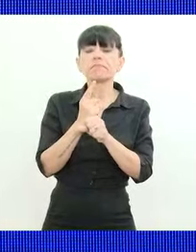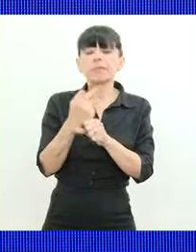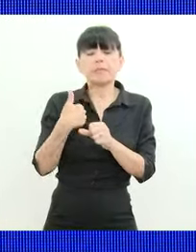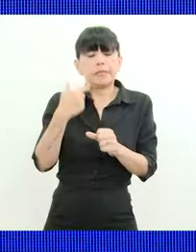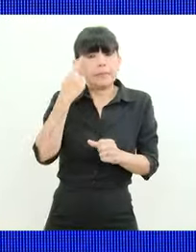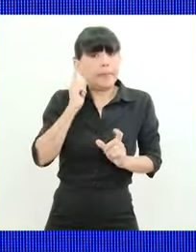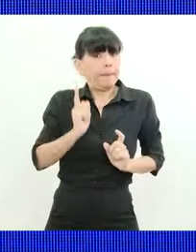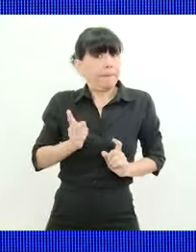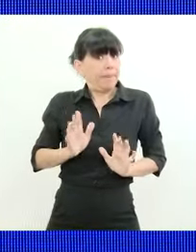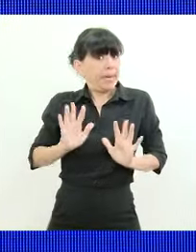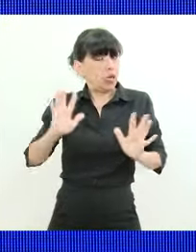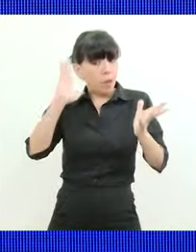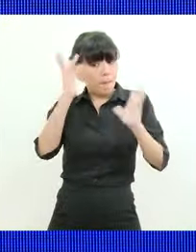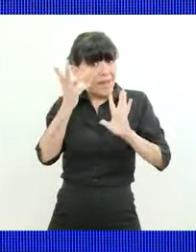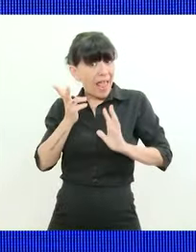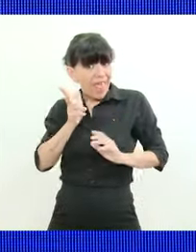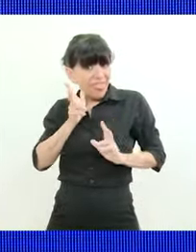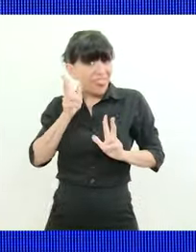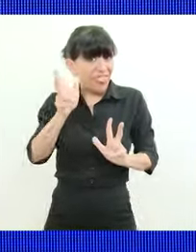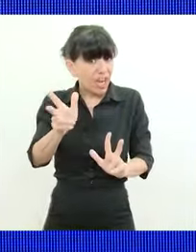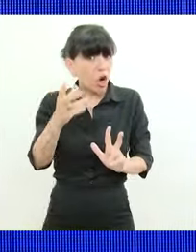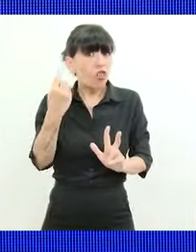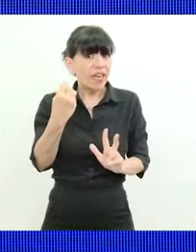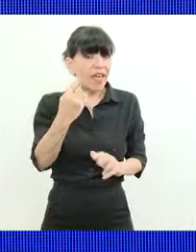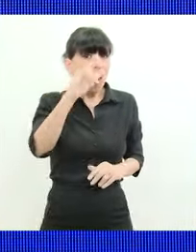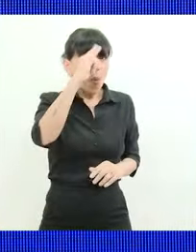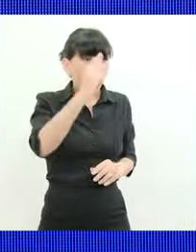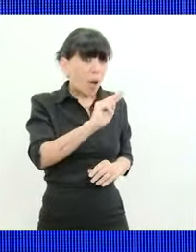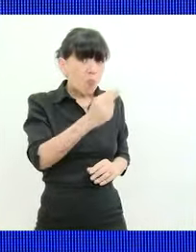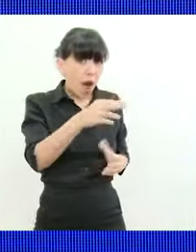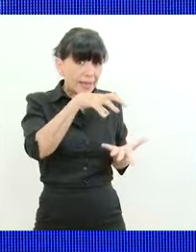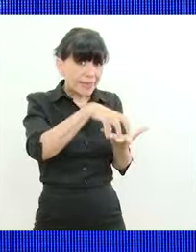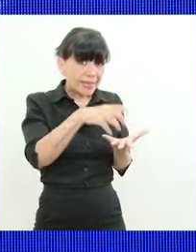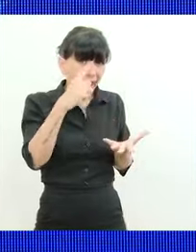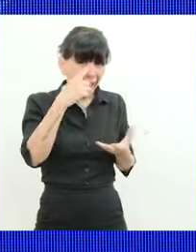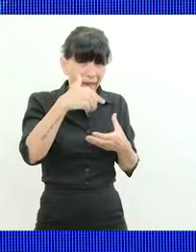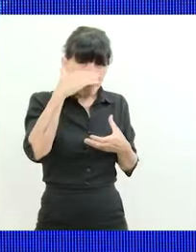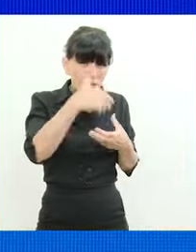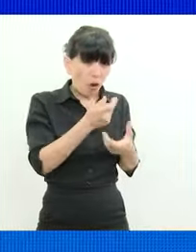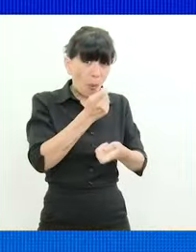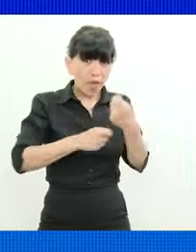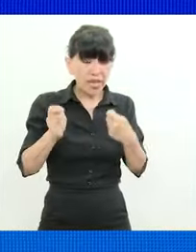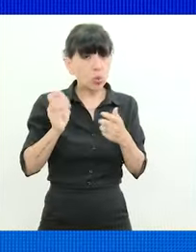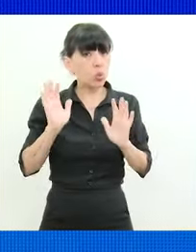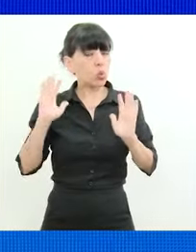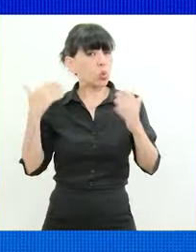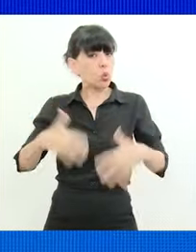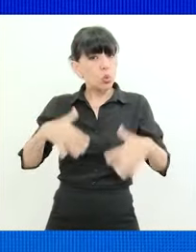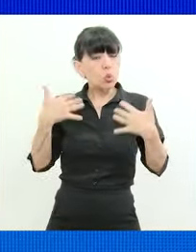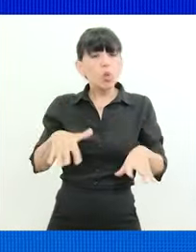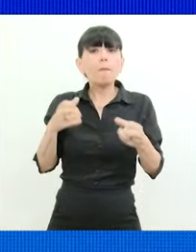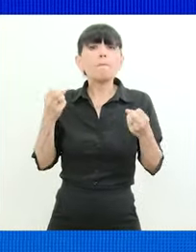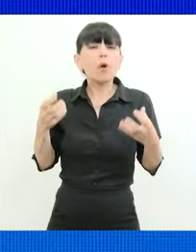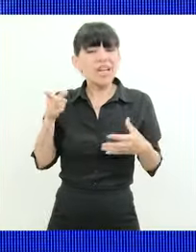peligroso lo que Milley planteó sobre la venta de Bacamorta porque lo que desnuda es una